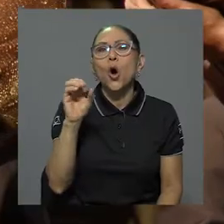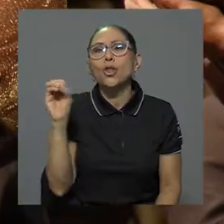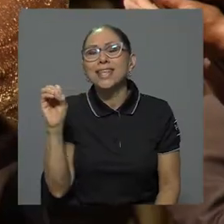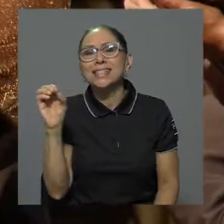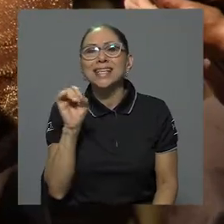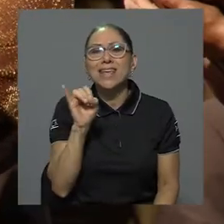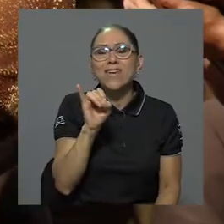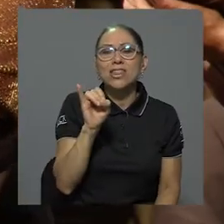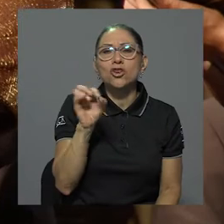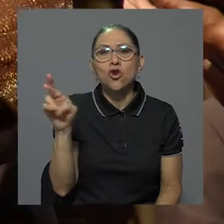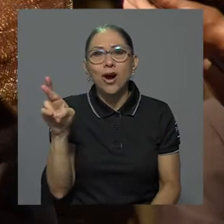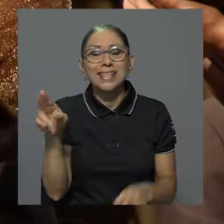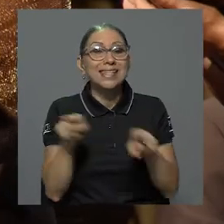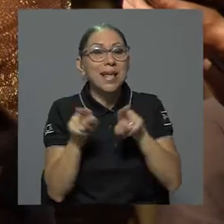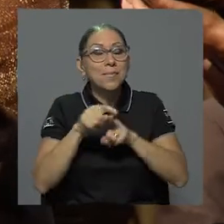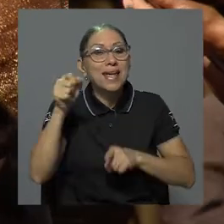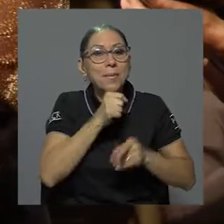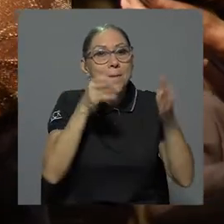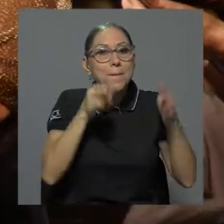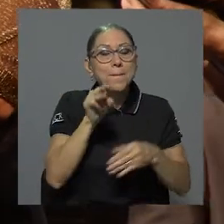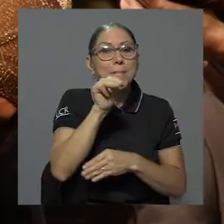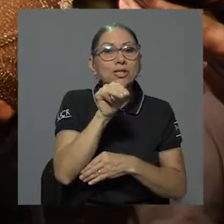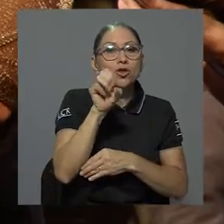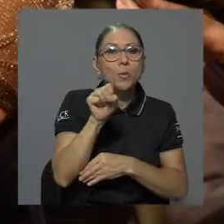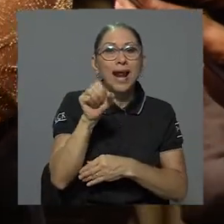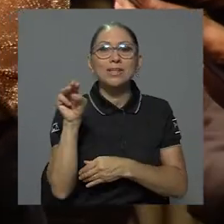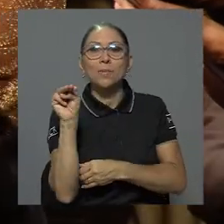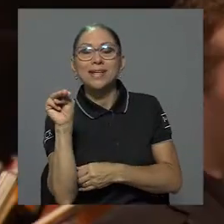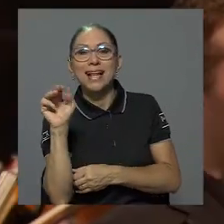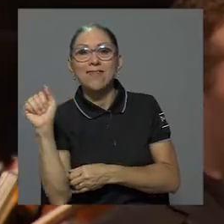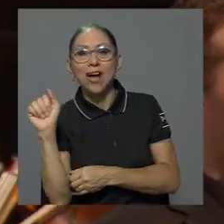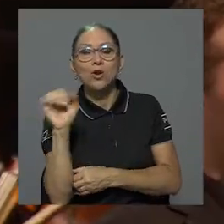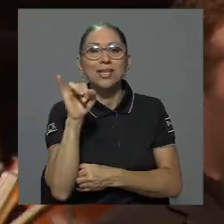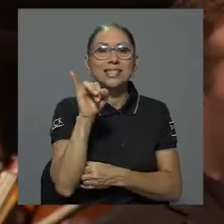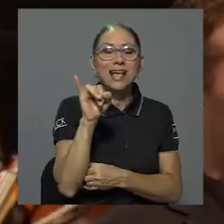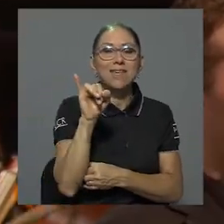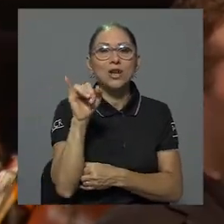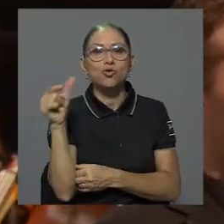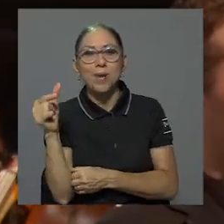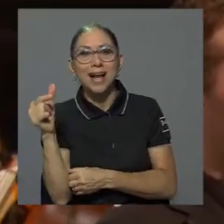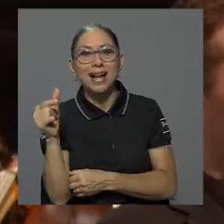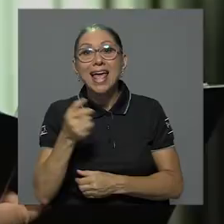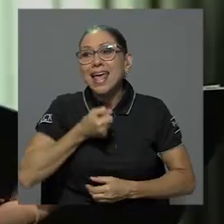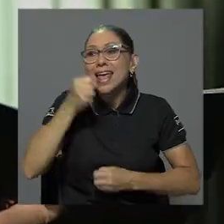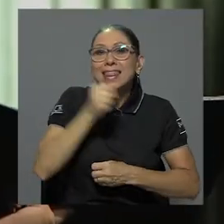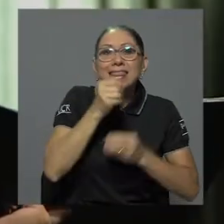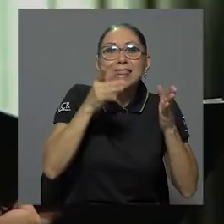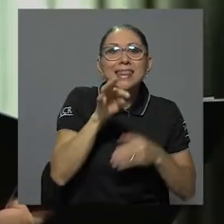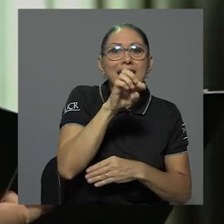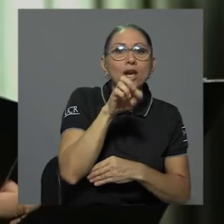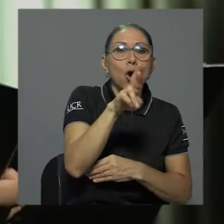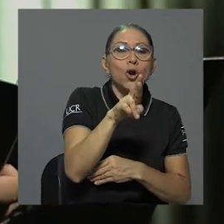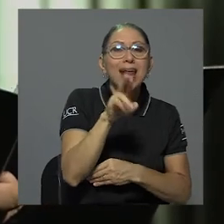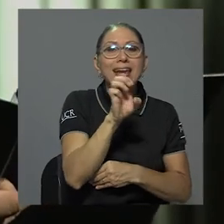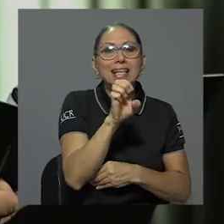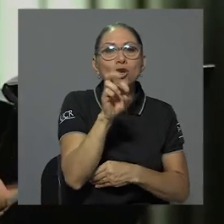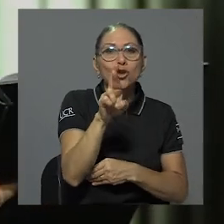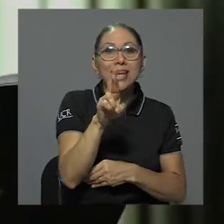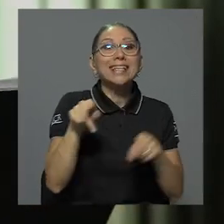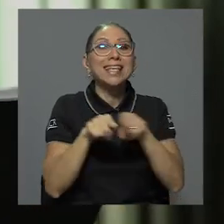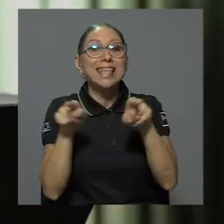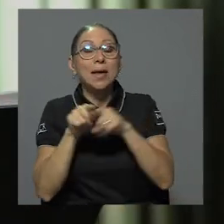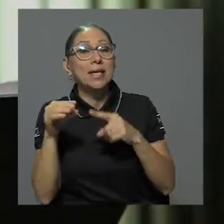las mesosopranos Marcela Alfaro e Isabel Guzmán, el tenor Ernesto Rodríguez y el barítono Diego